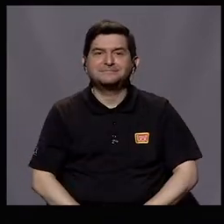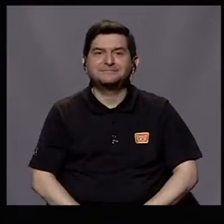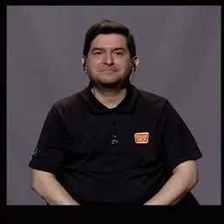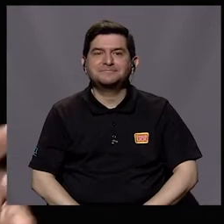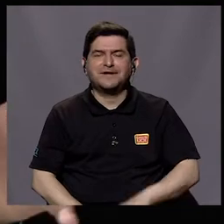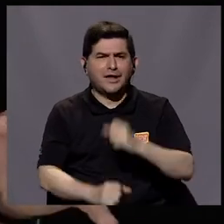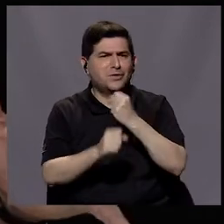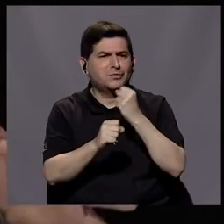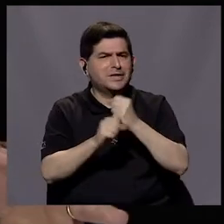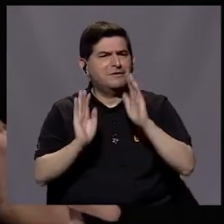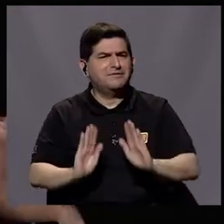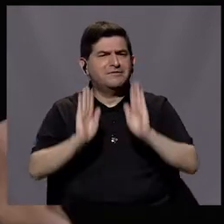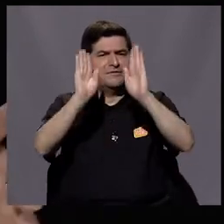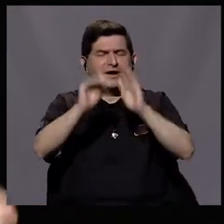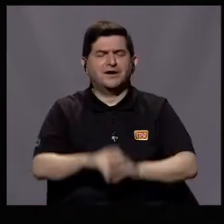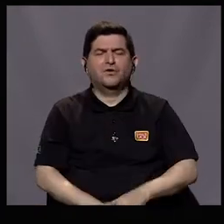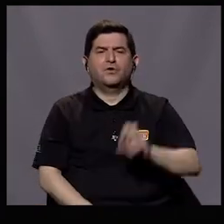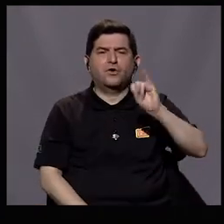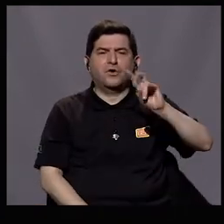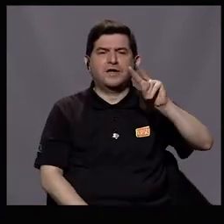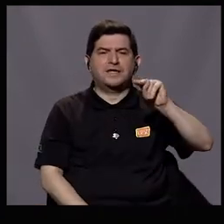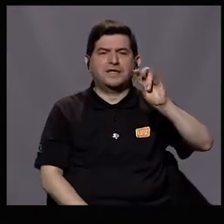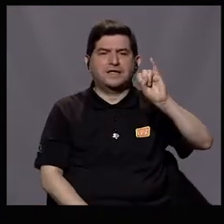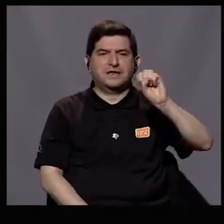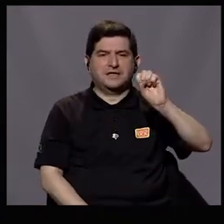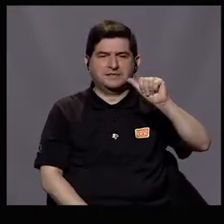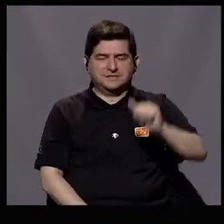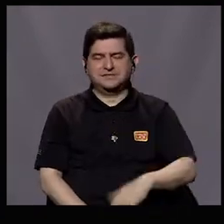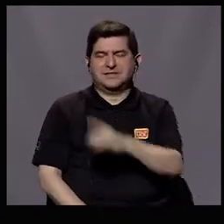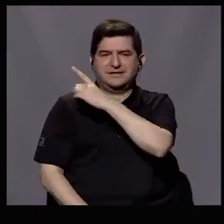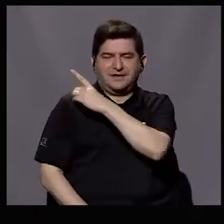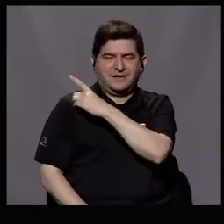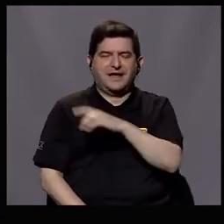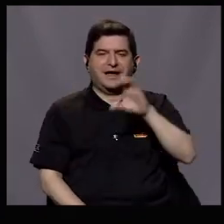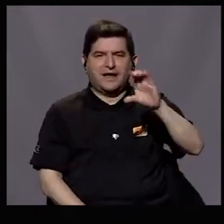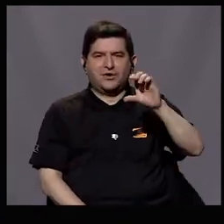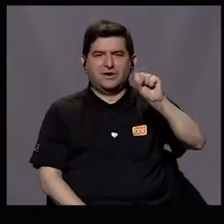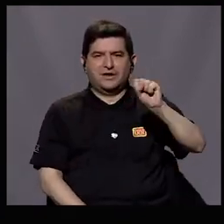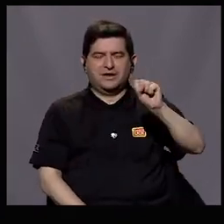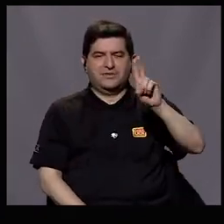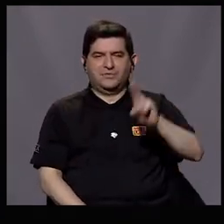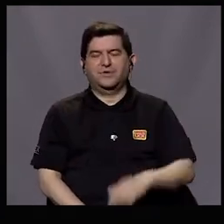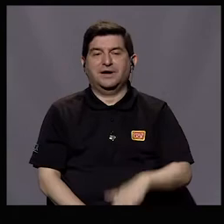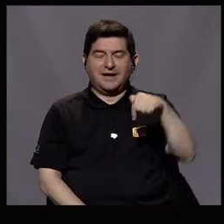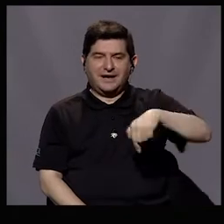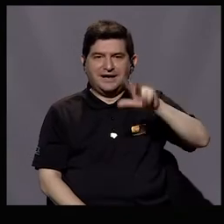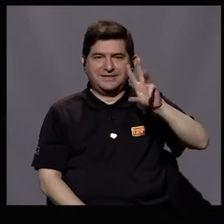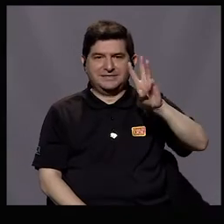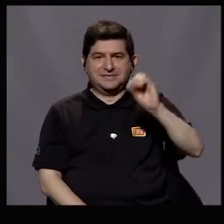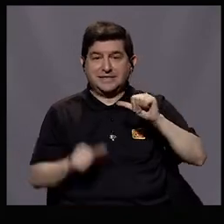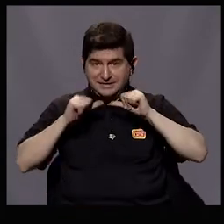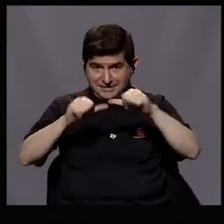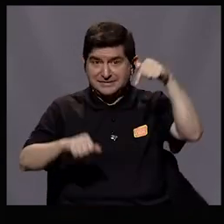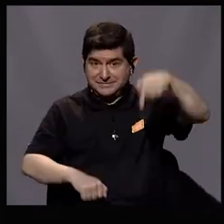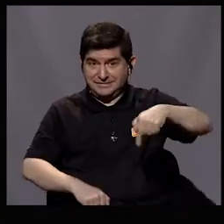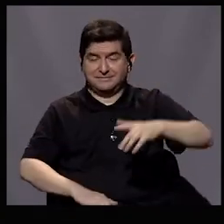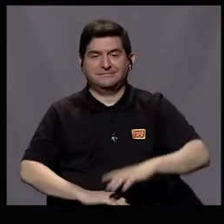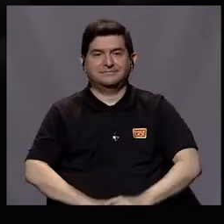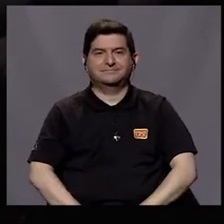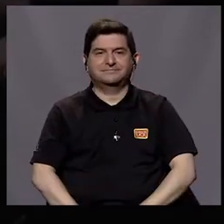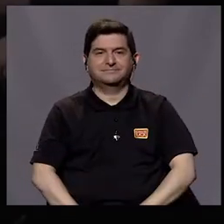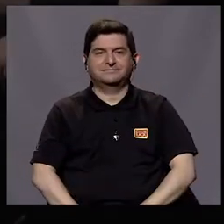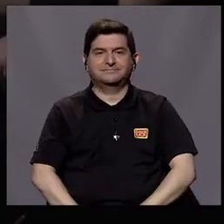un trabajo maravilloso que hace Inisa, pero sobre todo que dirige Doña Carolina Santa María. Estamos en 360, siga con nosotros.